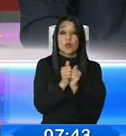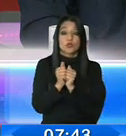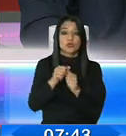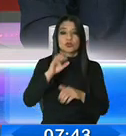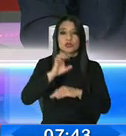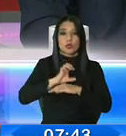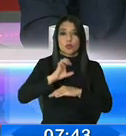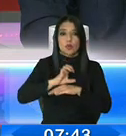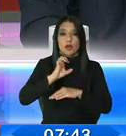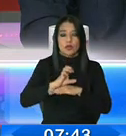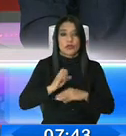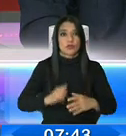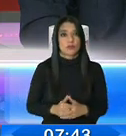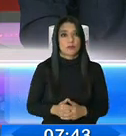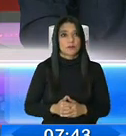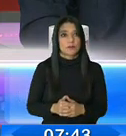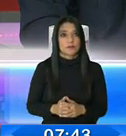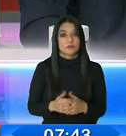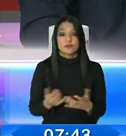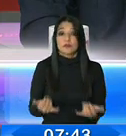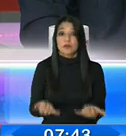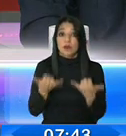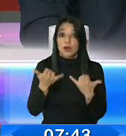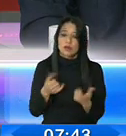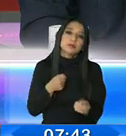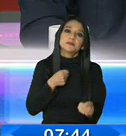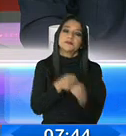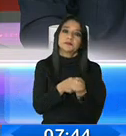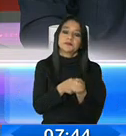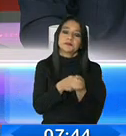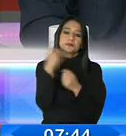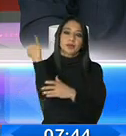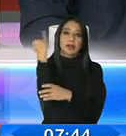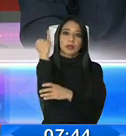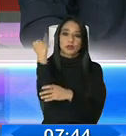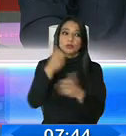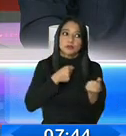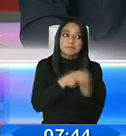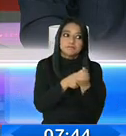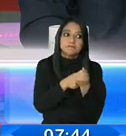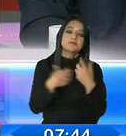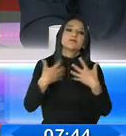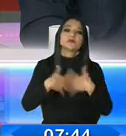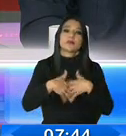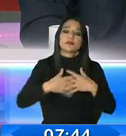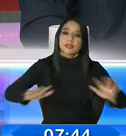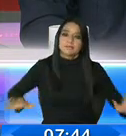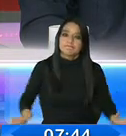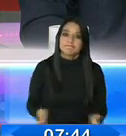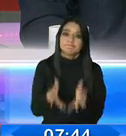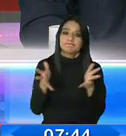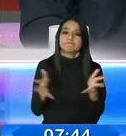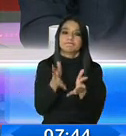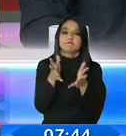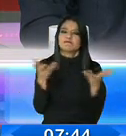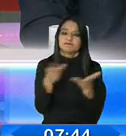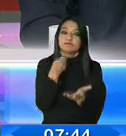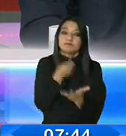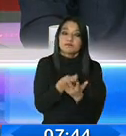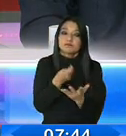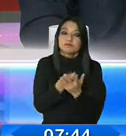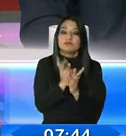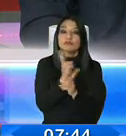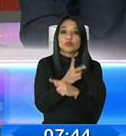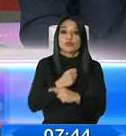es el momento hoy de apoyar a la industria local, de apoyar e incentivar el consumo de productos